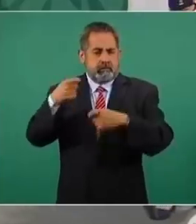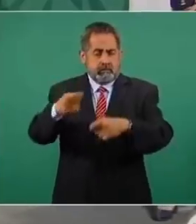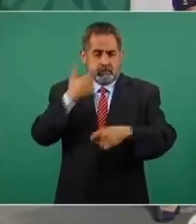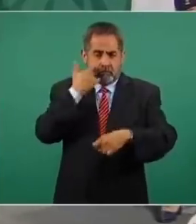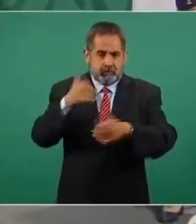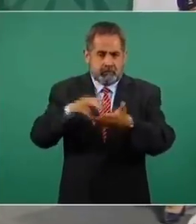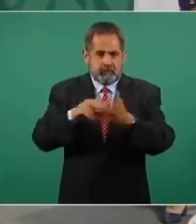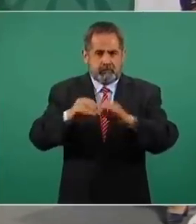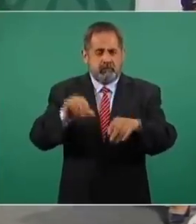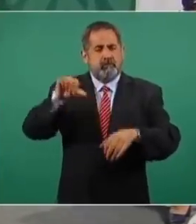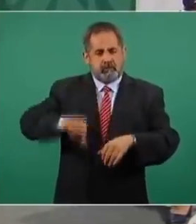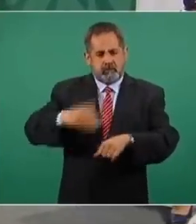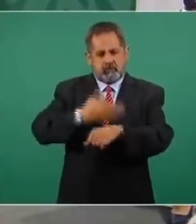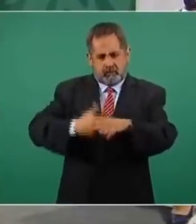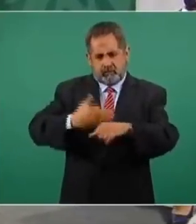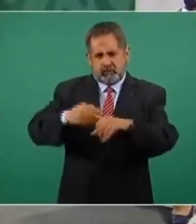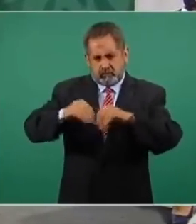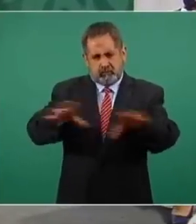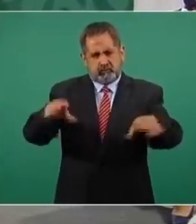parece hoy en la tarde